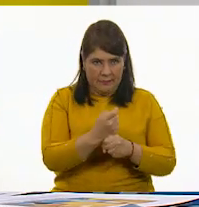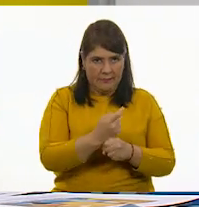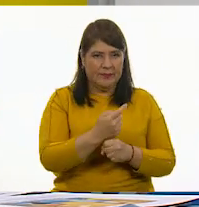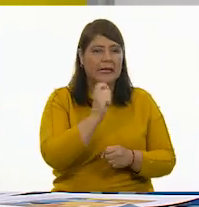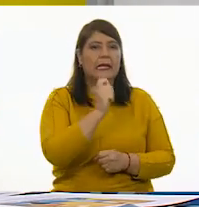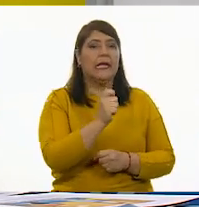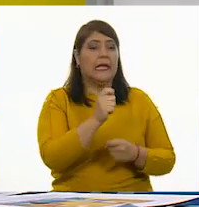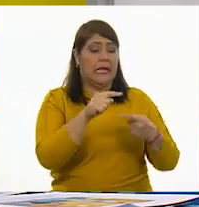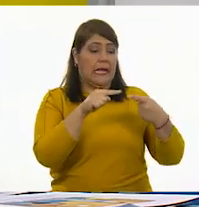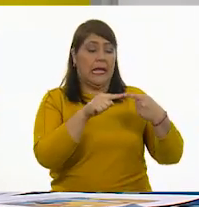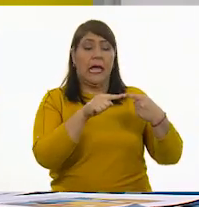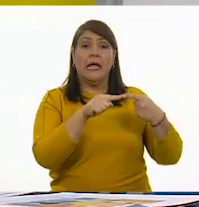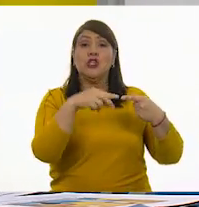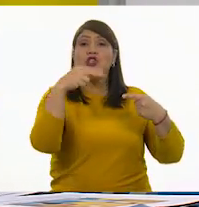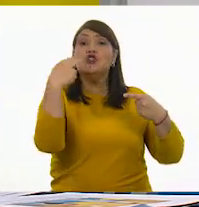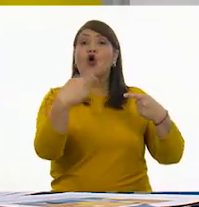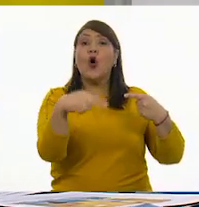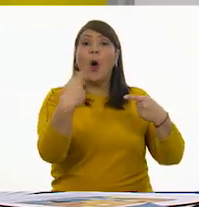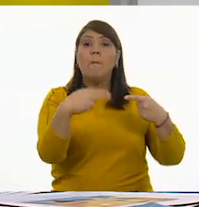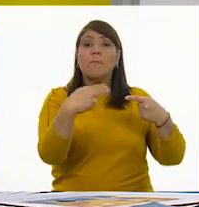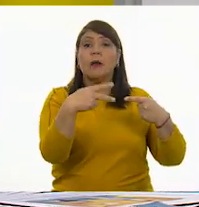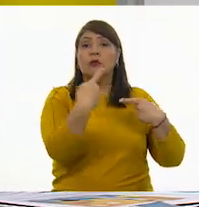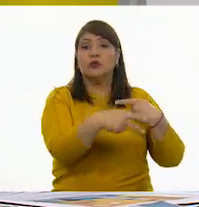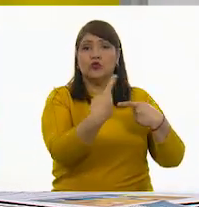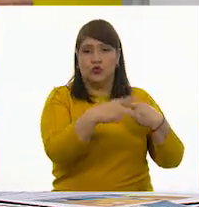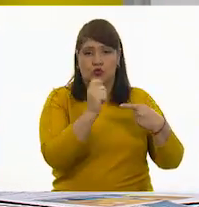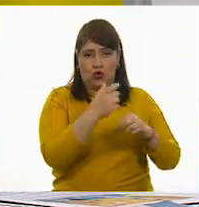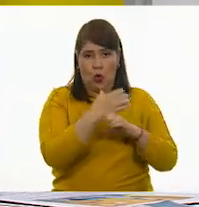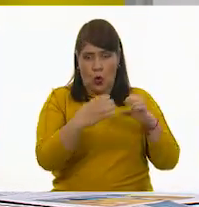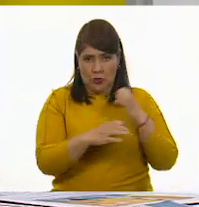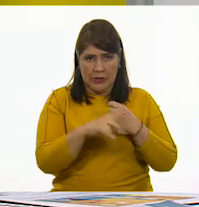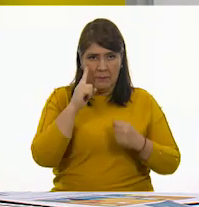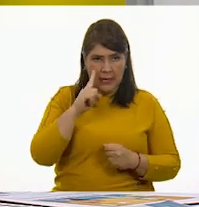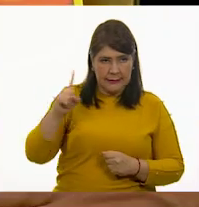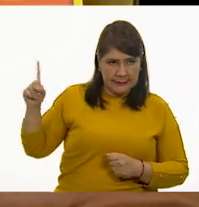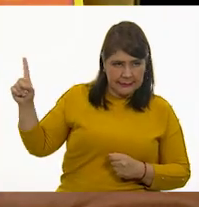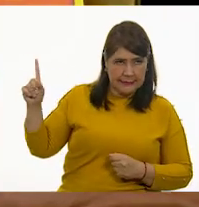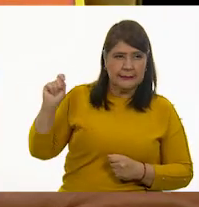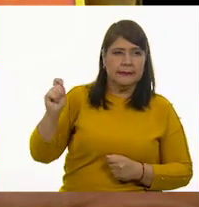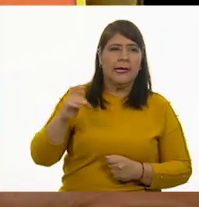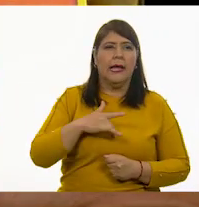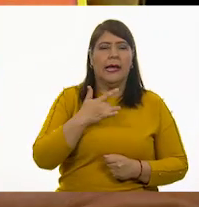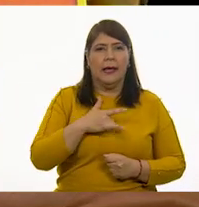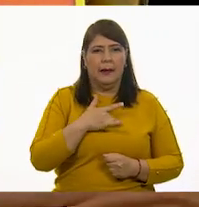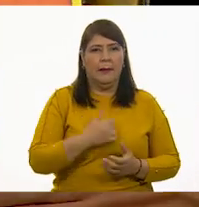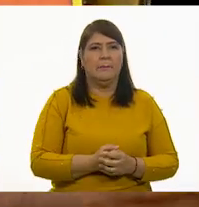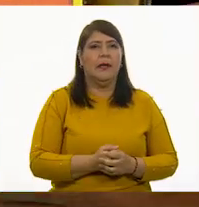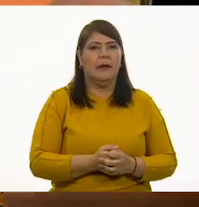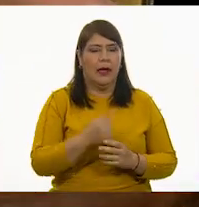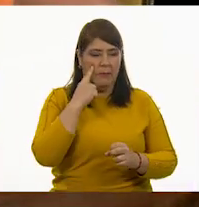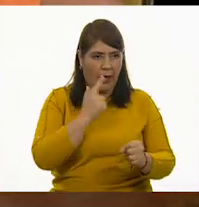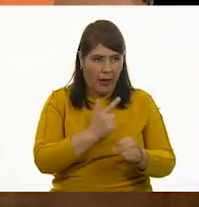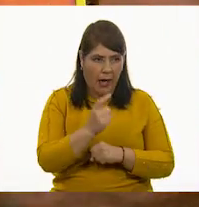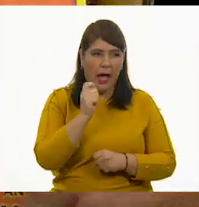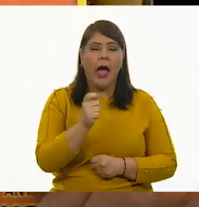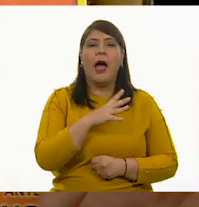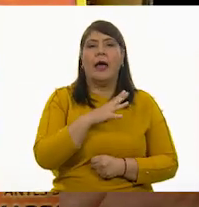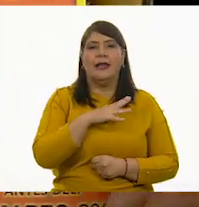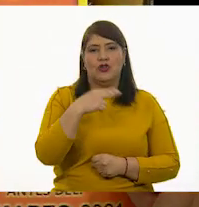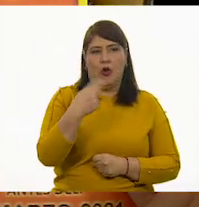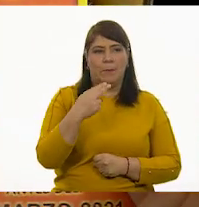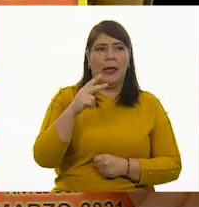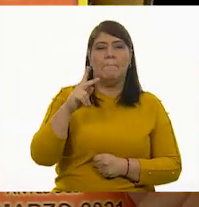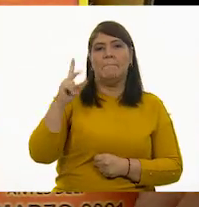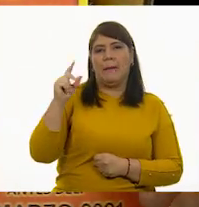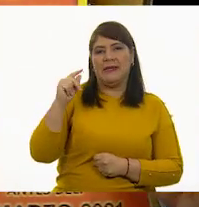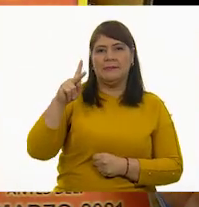el nombre del producto. Que si lo vemos y lo tiene Juan Carlos, me vas a ayudar a irlo identificando. Ahí está claramente el nombre